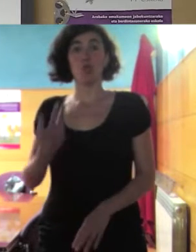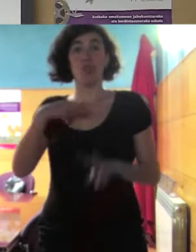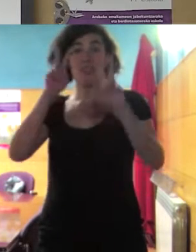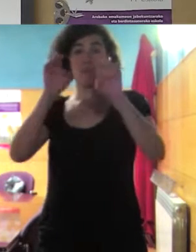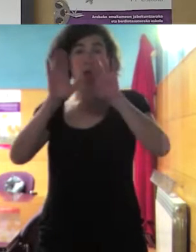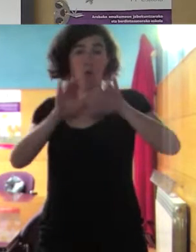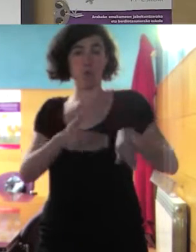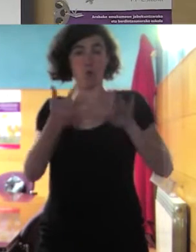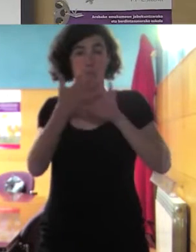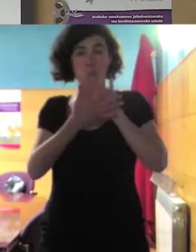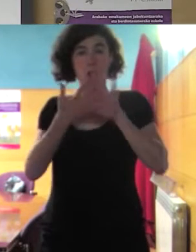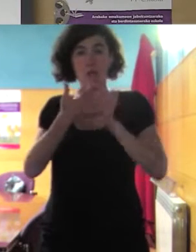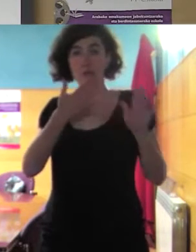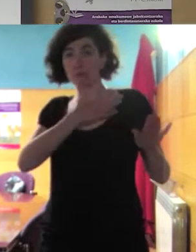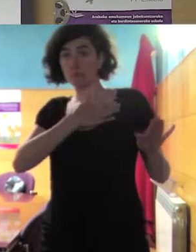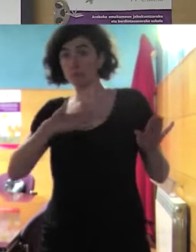comentaros ¿qué quieres decir algo?